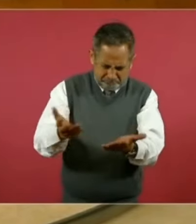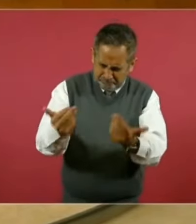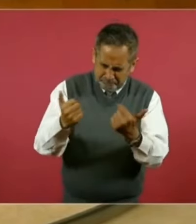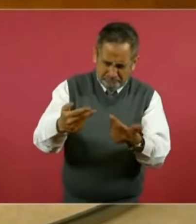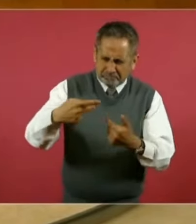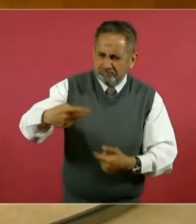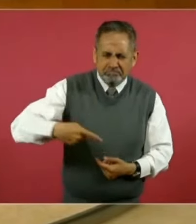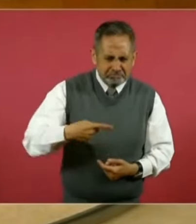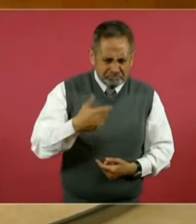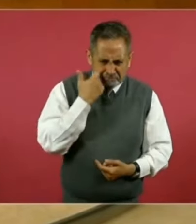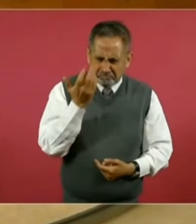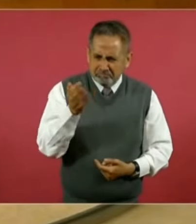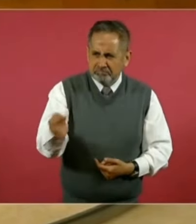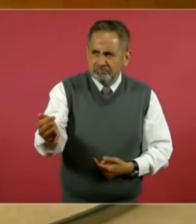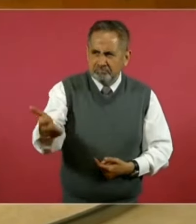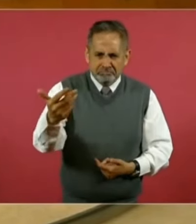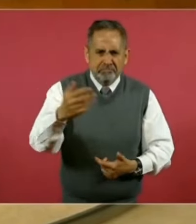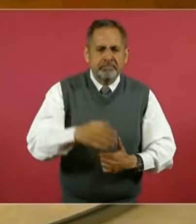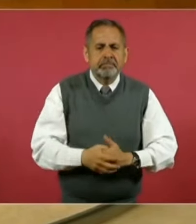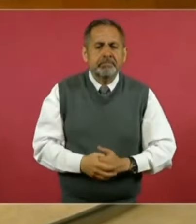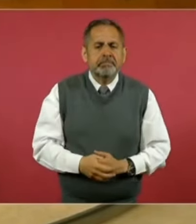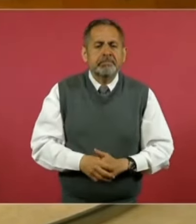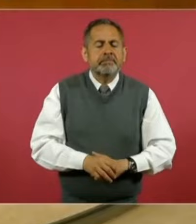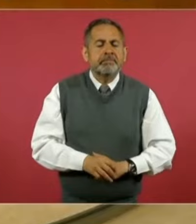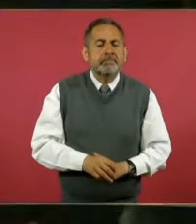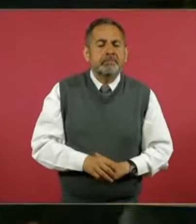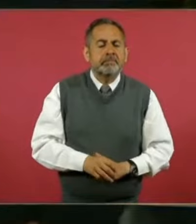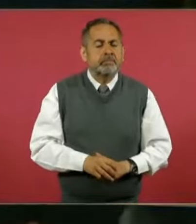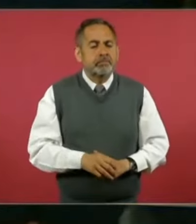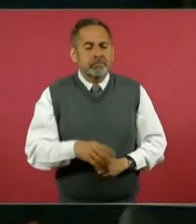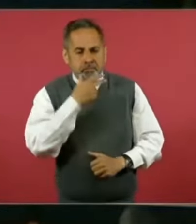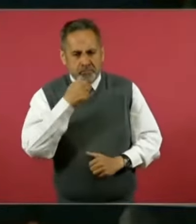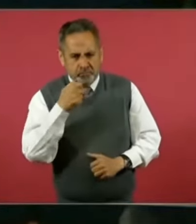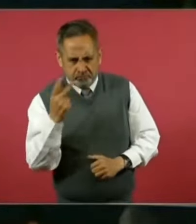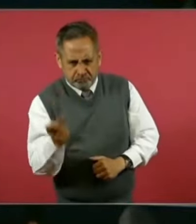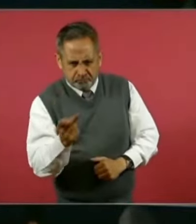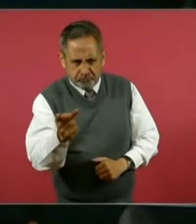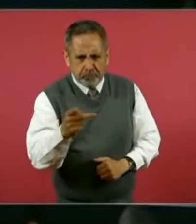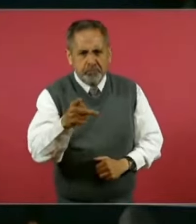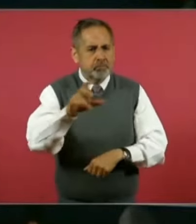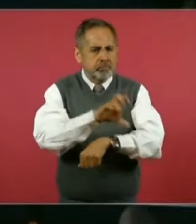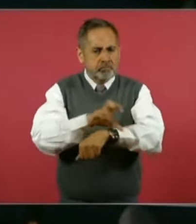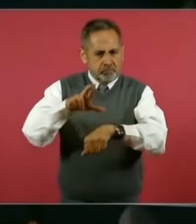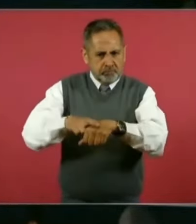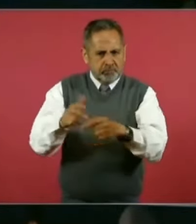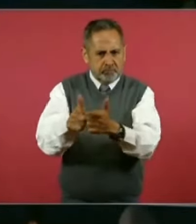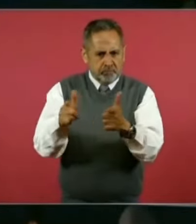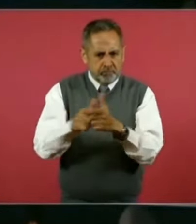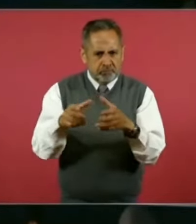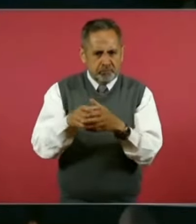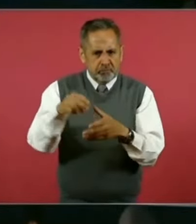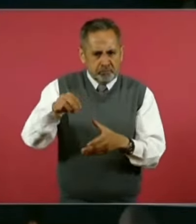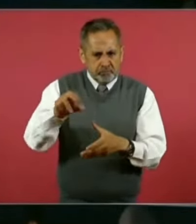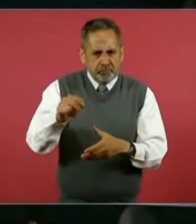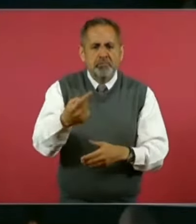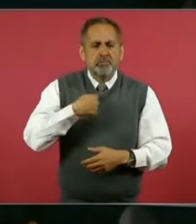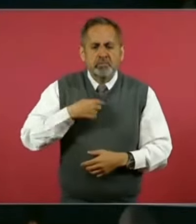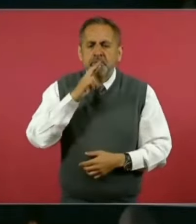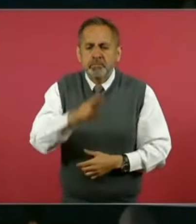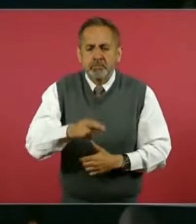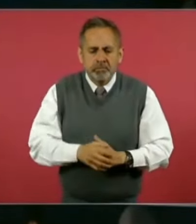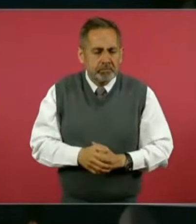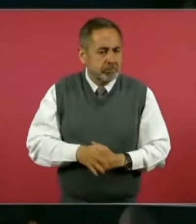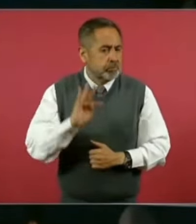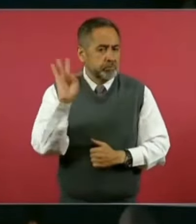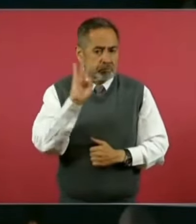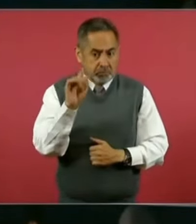Cortés. Quiero preguntarle, y en su calidad de coordinador parlamentario que nos responda, si